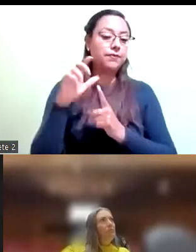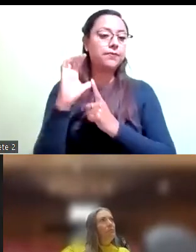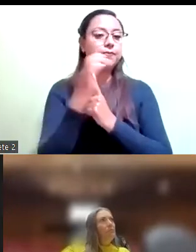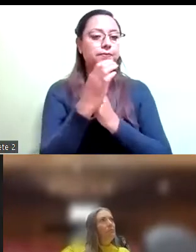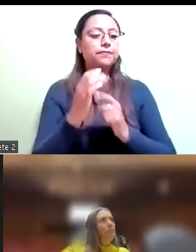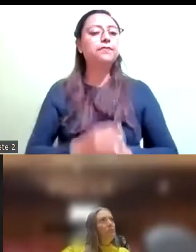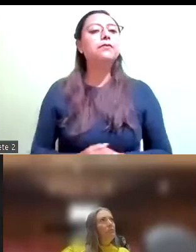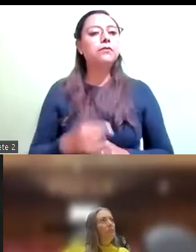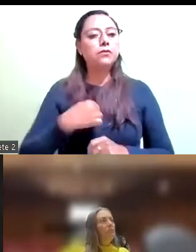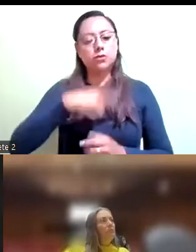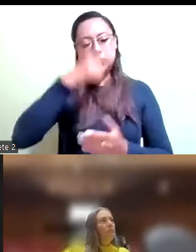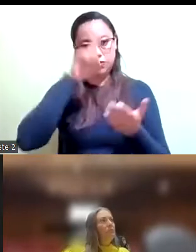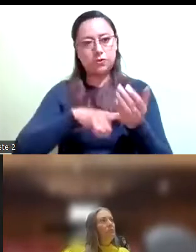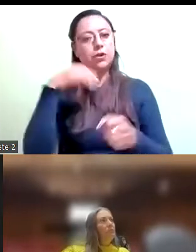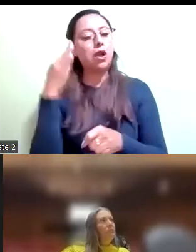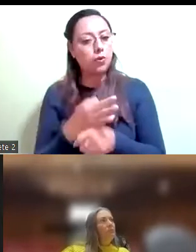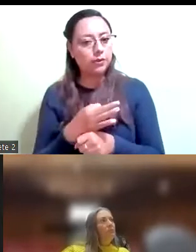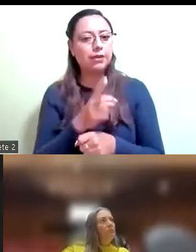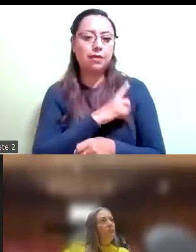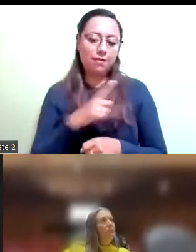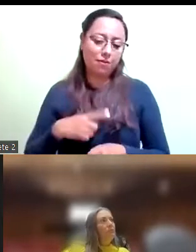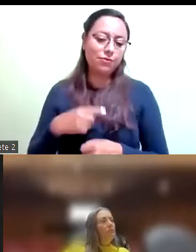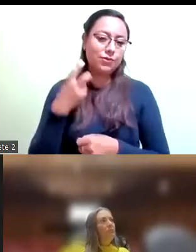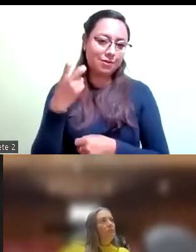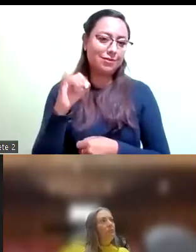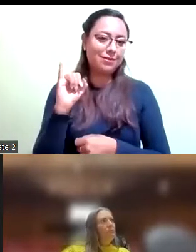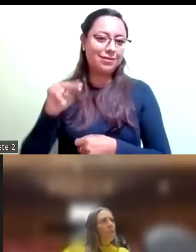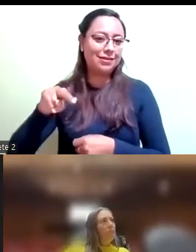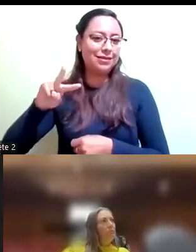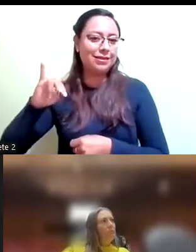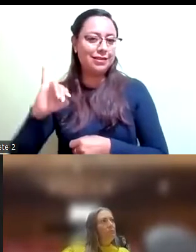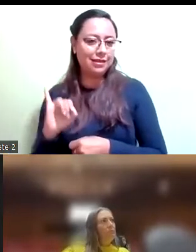fortalecer al instituto quiero